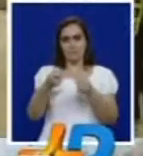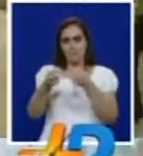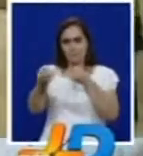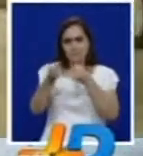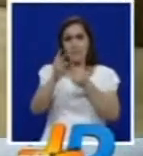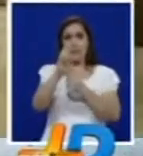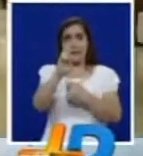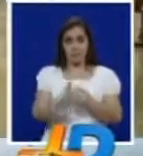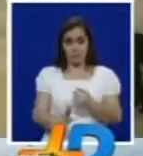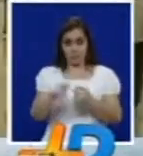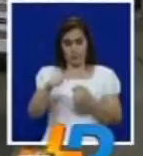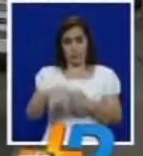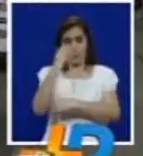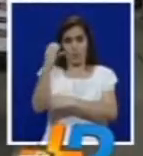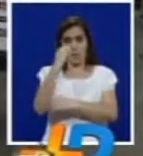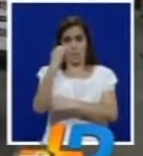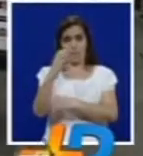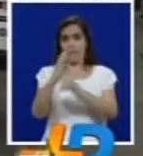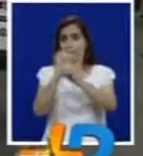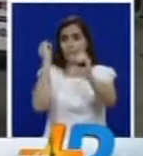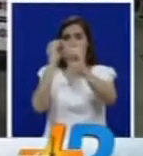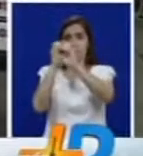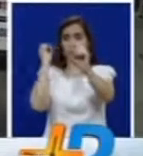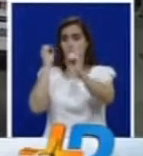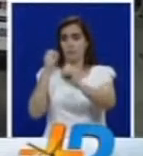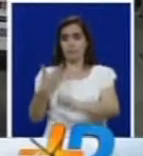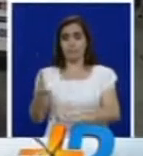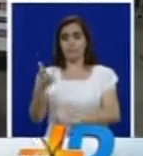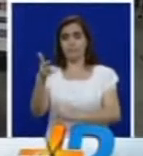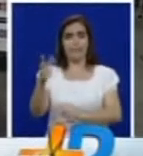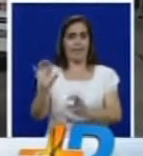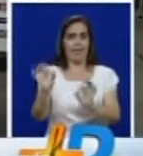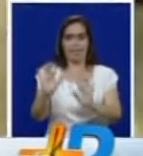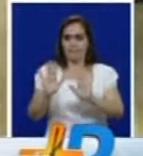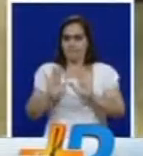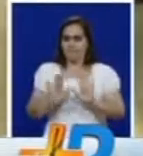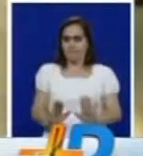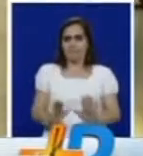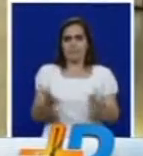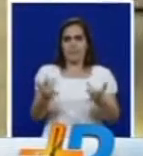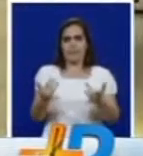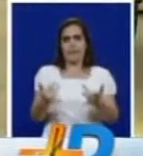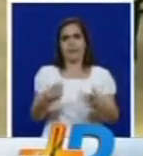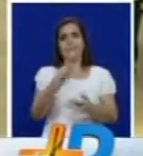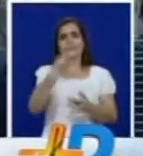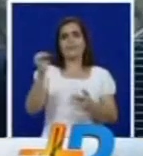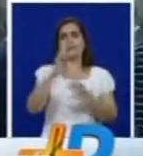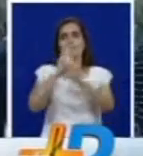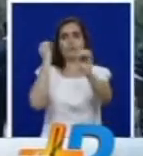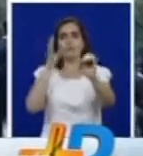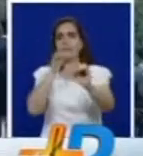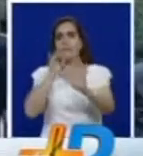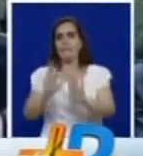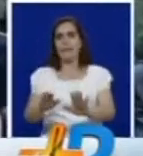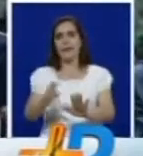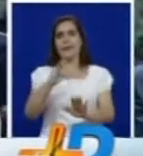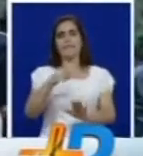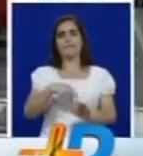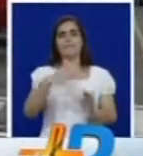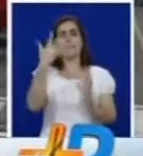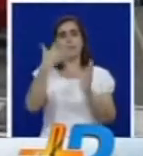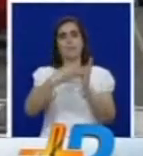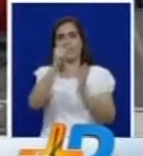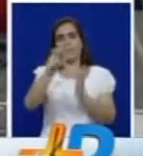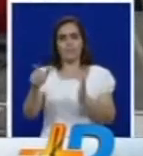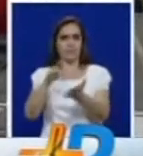del sur del país y aproximadamente 300 vehículos y 4 mil personas que dejan de ser despachadas diariamente. Las autoridades han